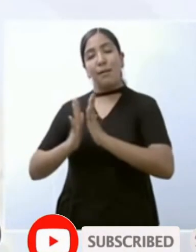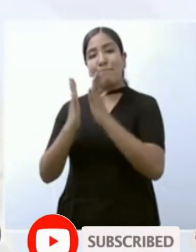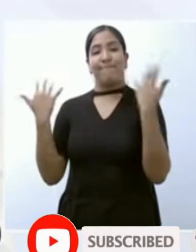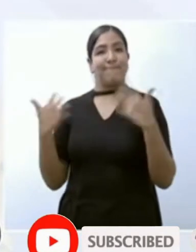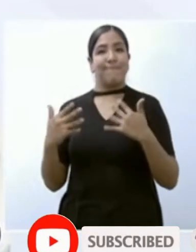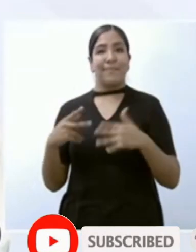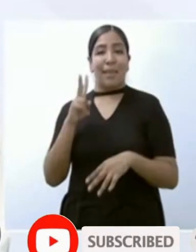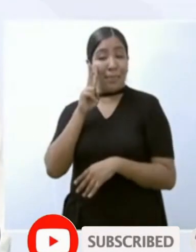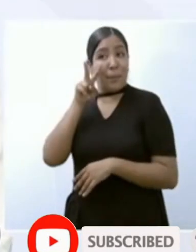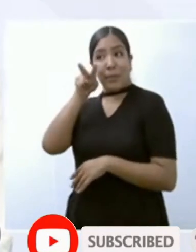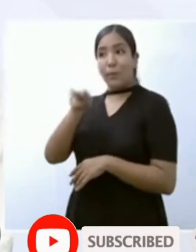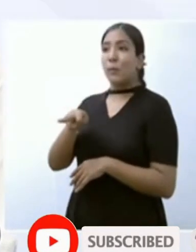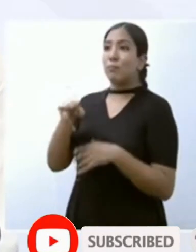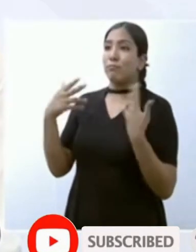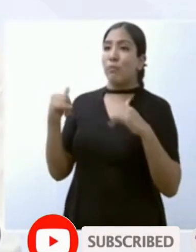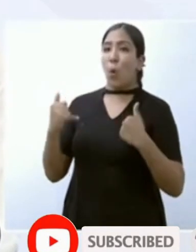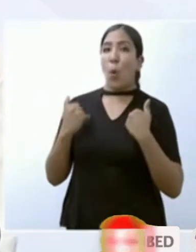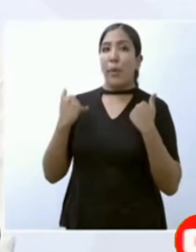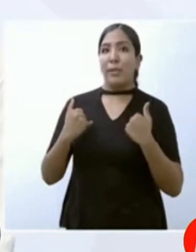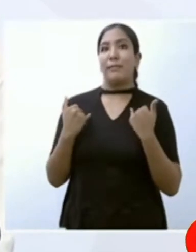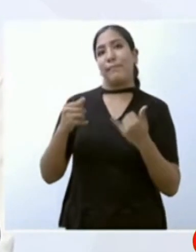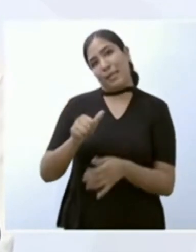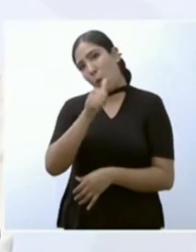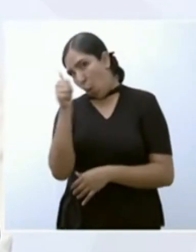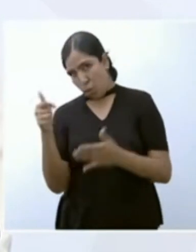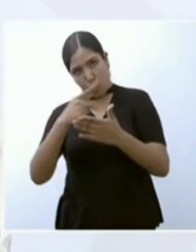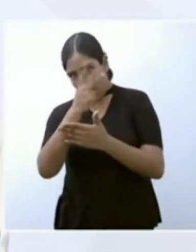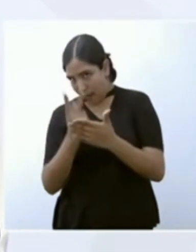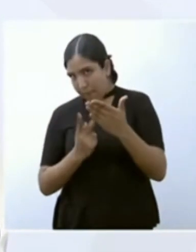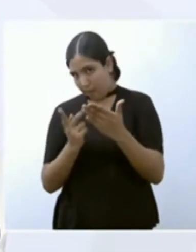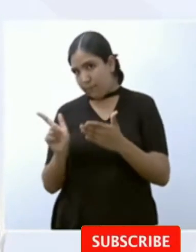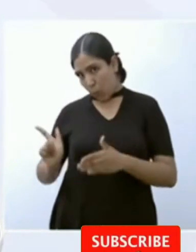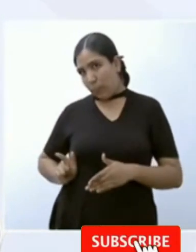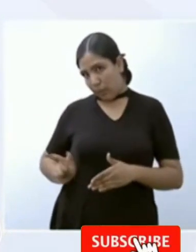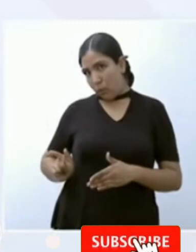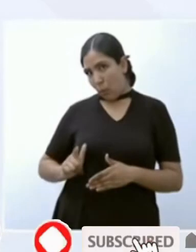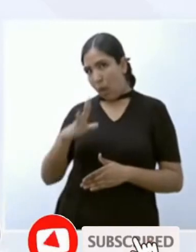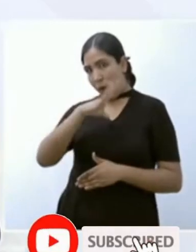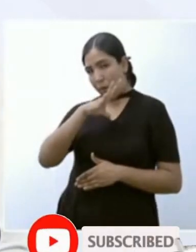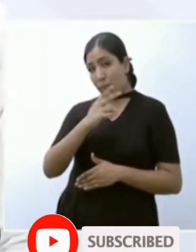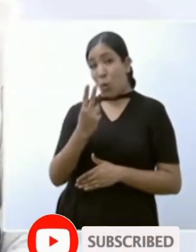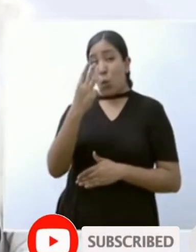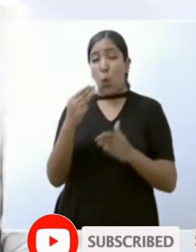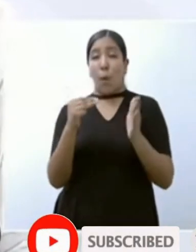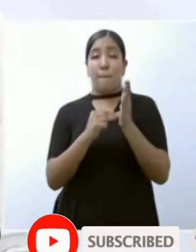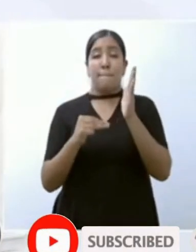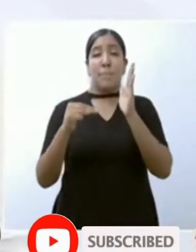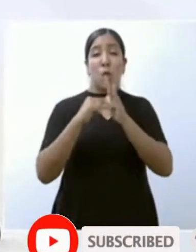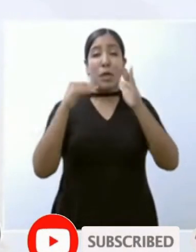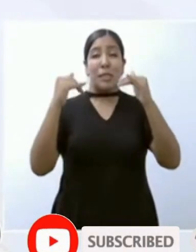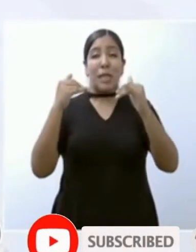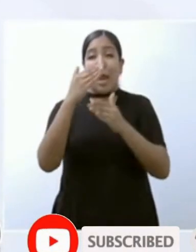jóvenes ese es otro programa estamos hablando ya de dos millones y medio de jóvenes